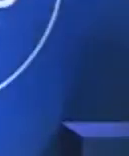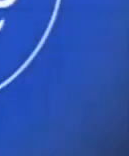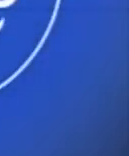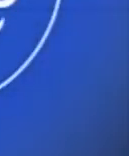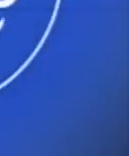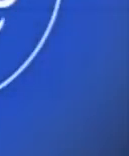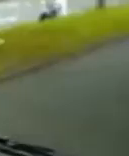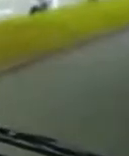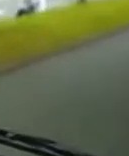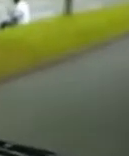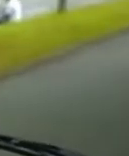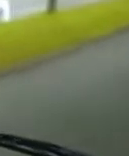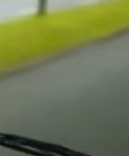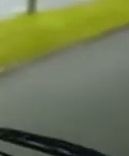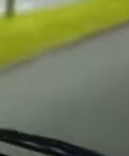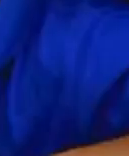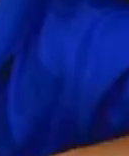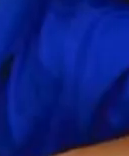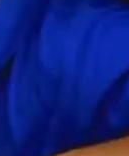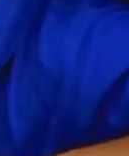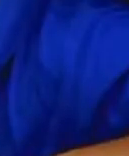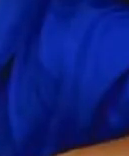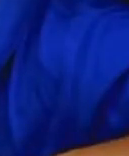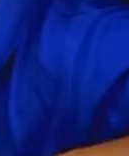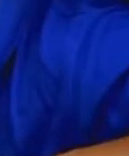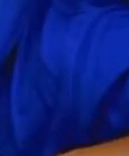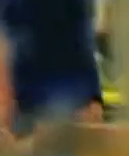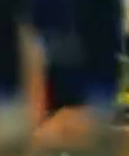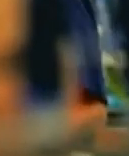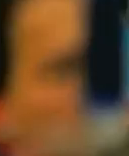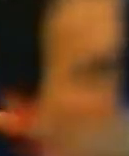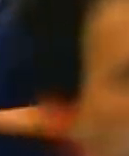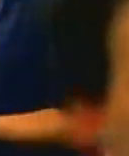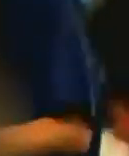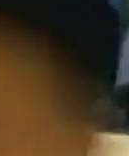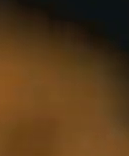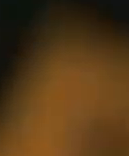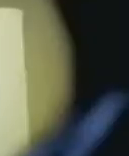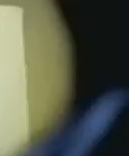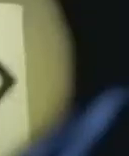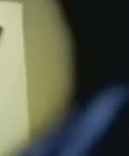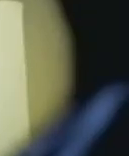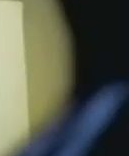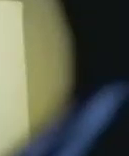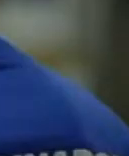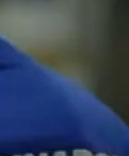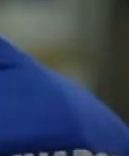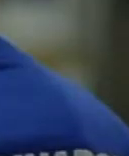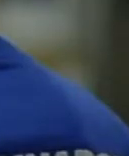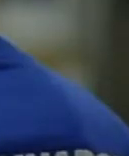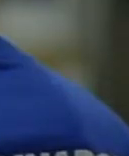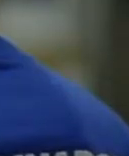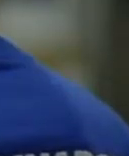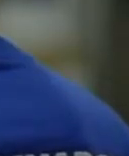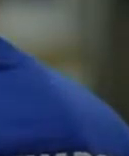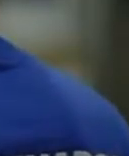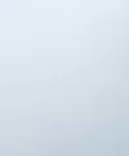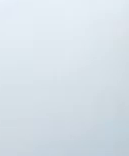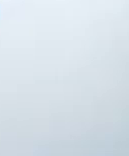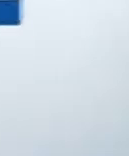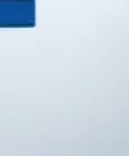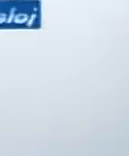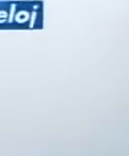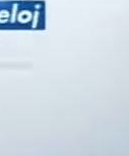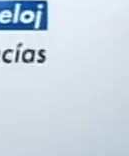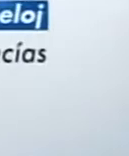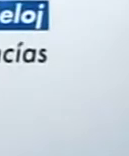Sonríe, ¿quién es tío? En Coordinadora me he dado cuenta que a las empresas las mueve su gente, que con su alegría, optimismo y empuje hace que todo salga adelante.